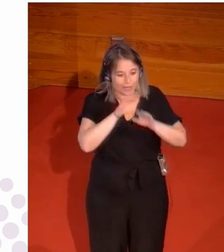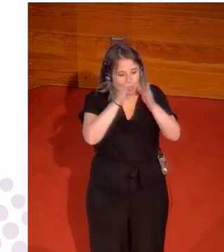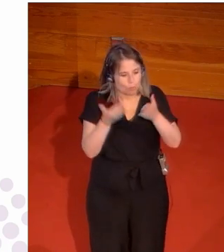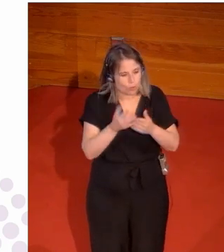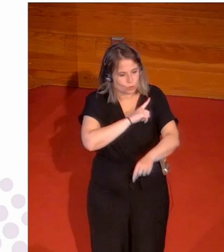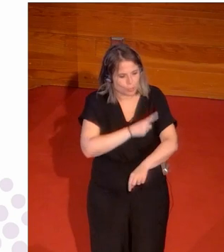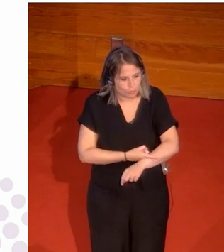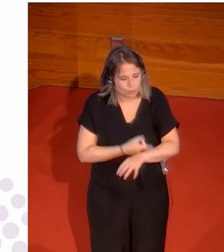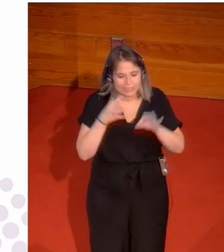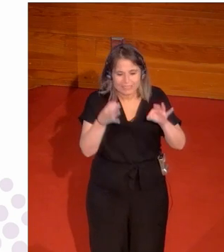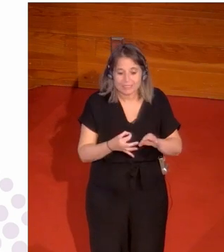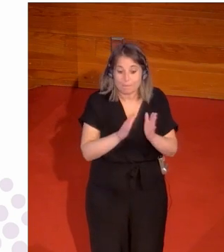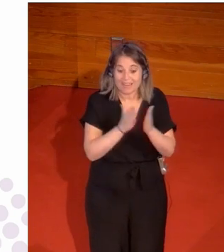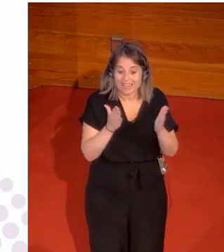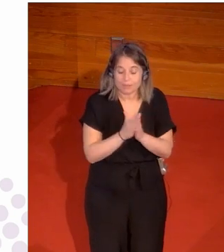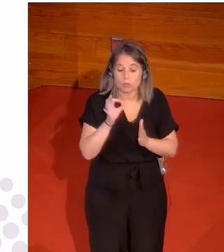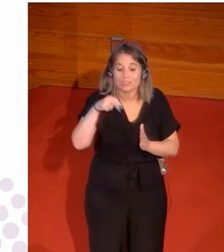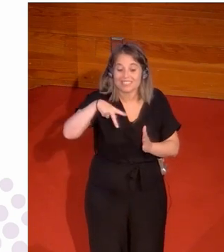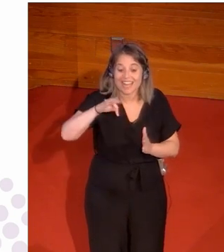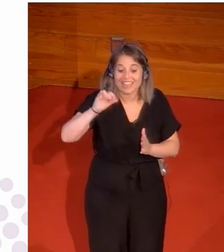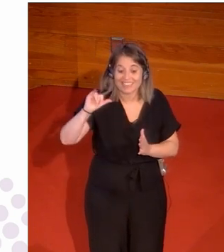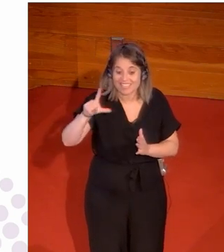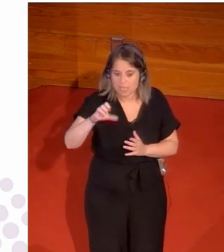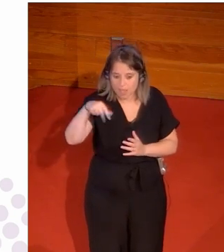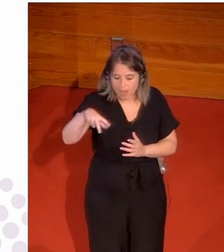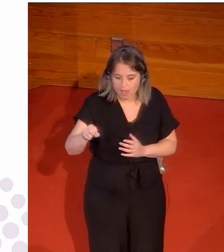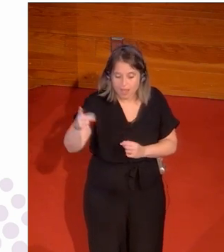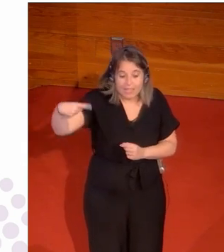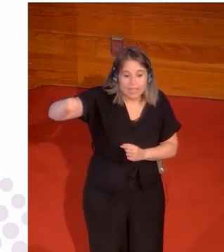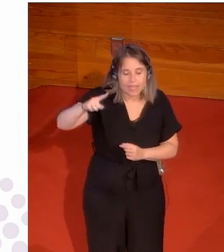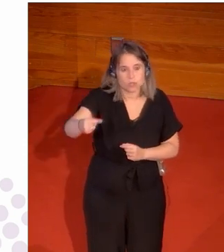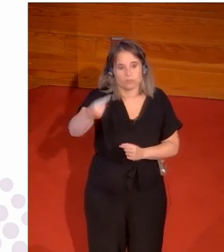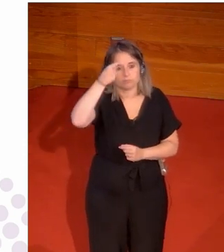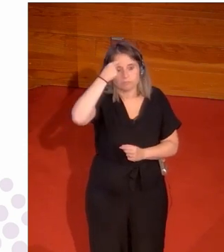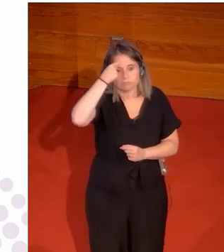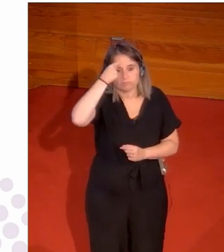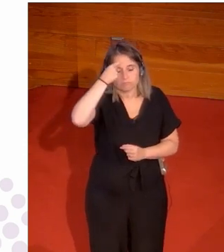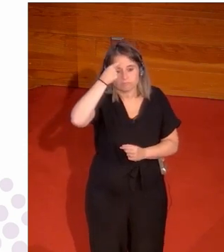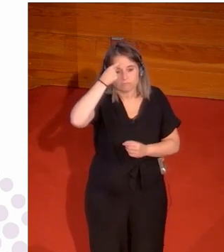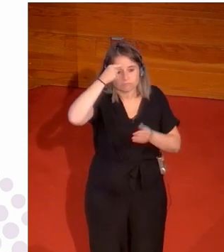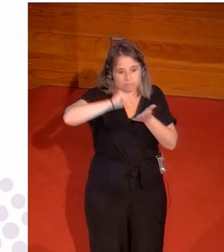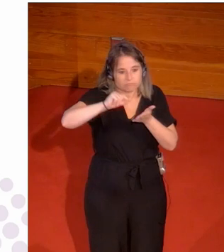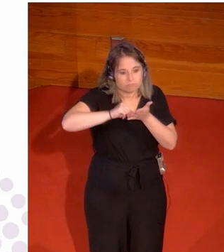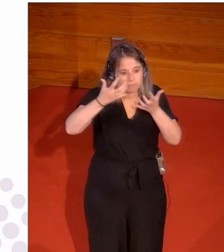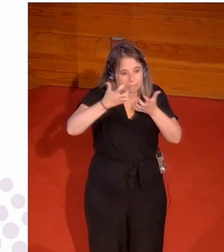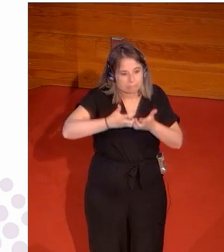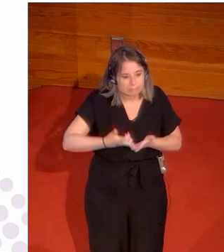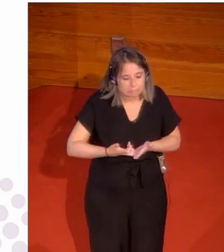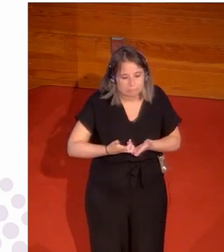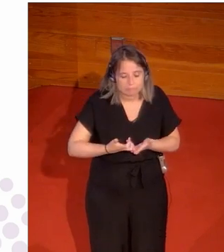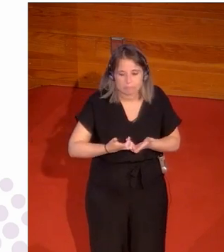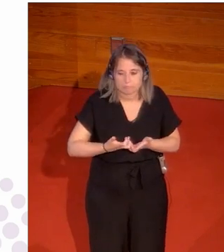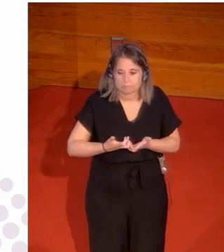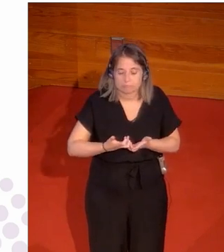todos hemos estudiado con los libros de Santillana y casualmente cayeron en la cuenta de que el papel en los libros de texto que utilizábamos